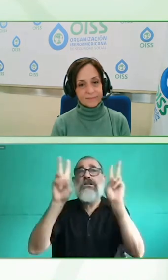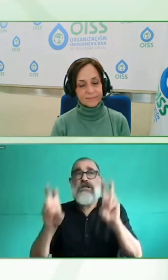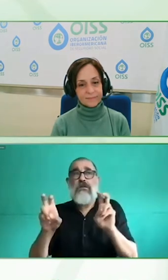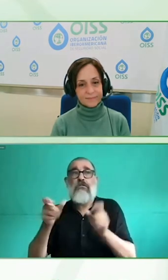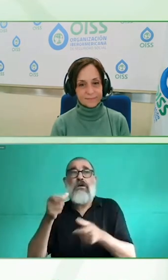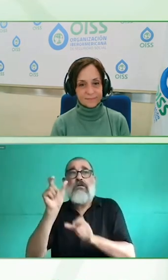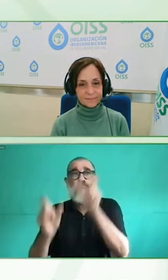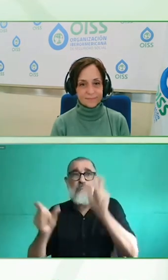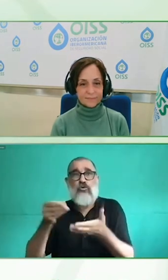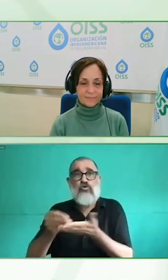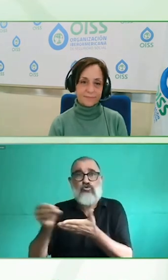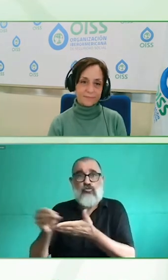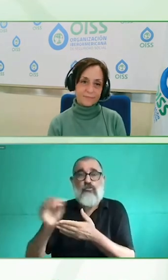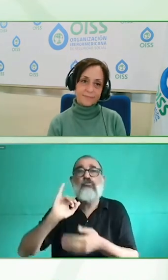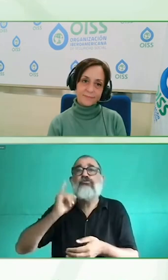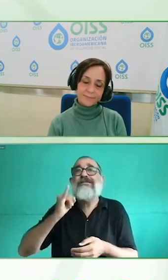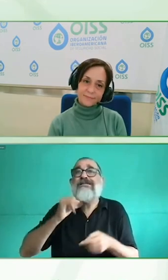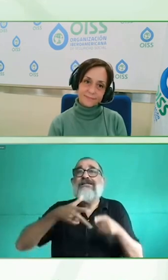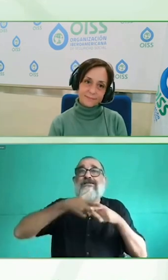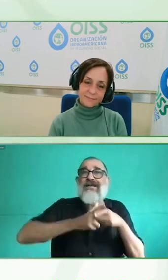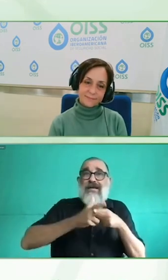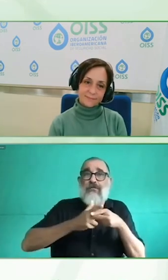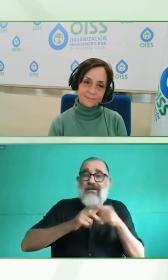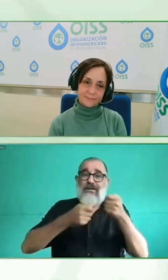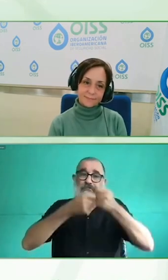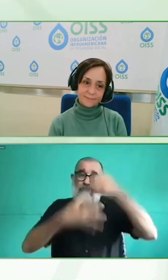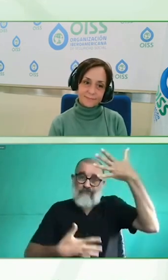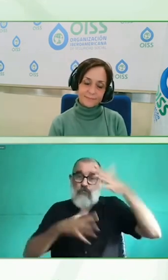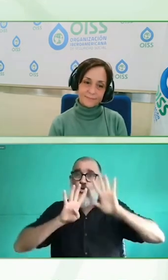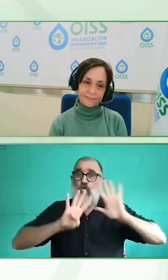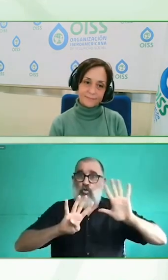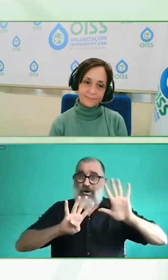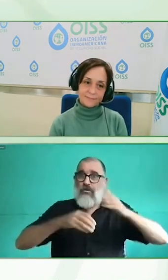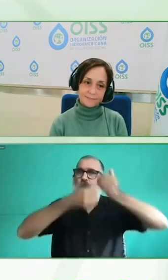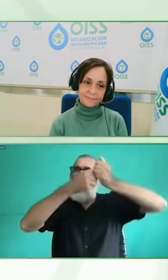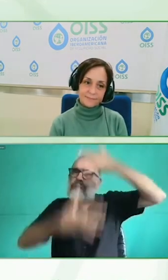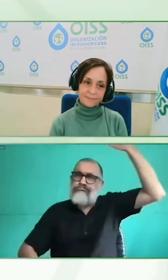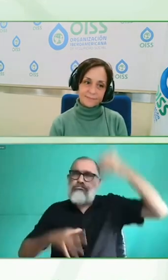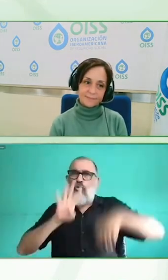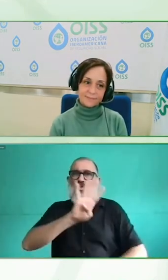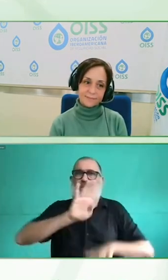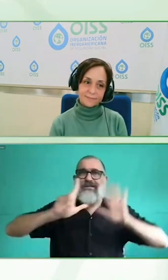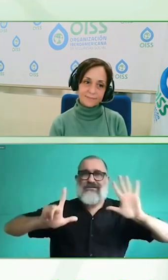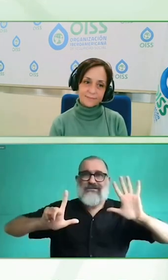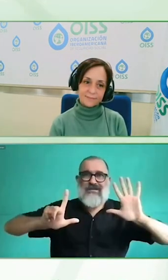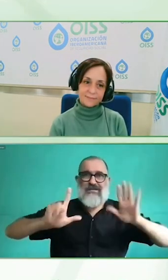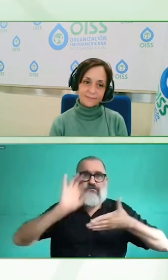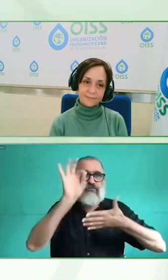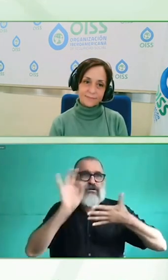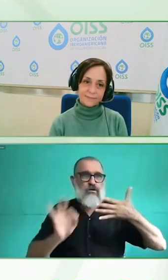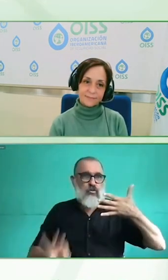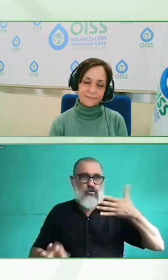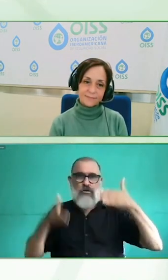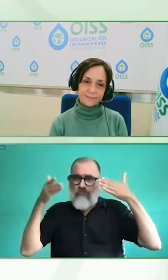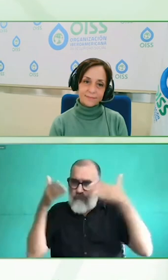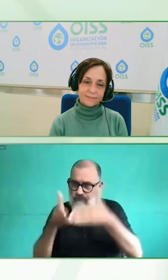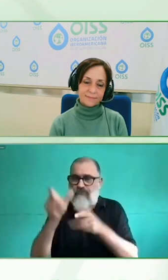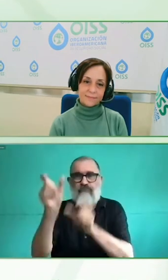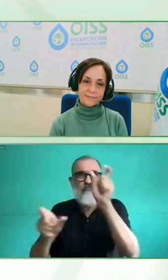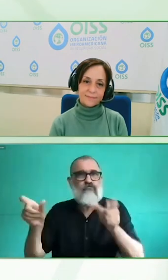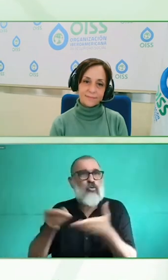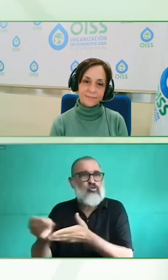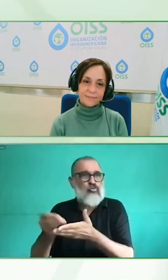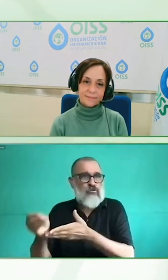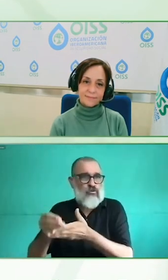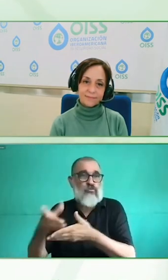invito consultar también esta herramienta de autoevaluación está libremente está